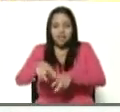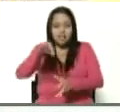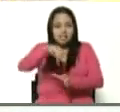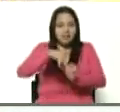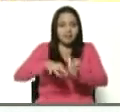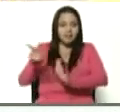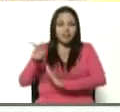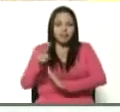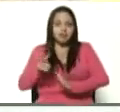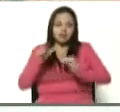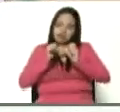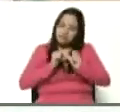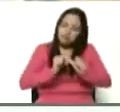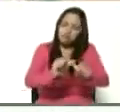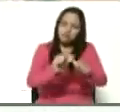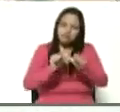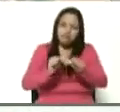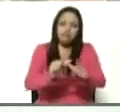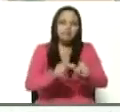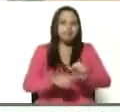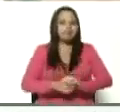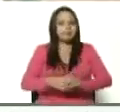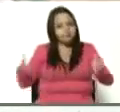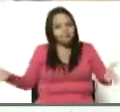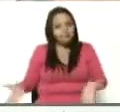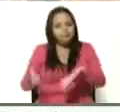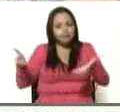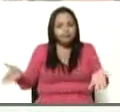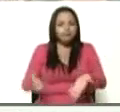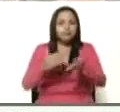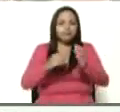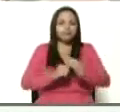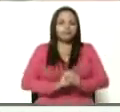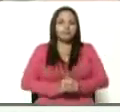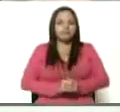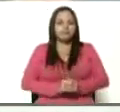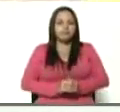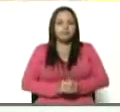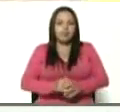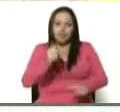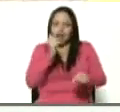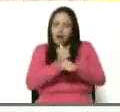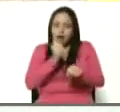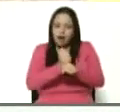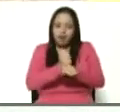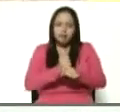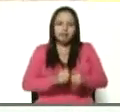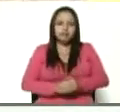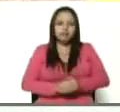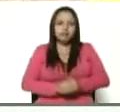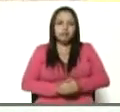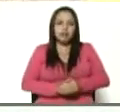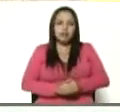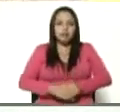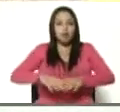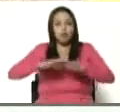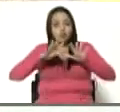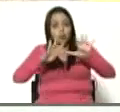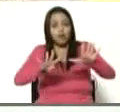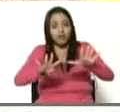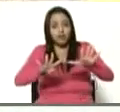Insistente. Persistente. ¿Verdad? Trabajando por los nueve vértices.